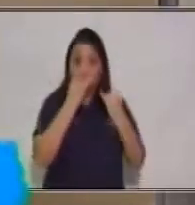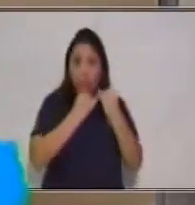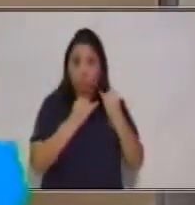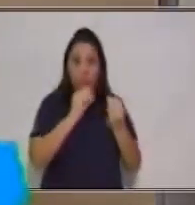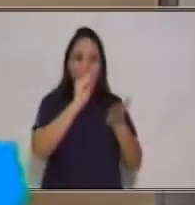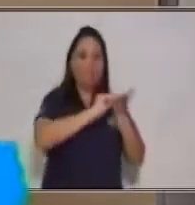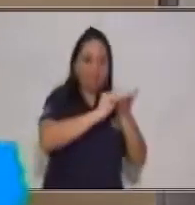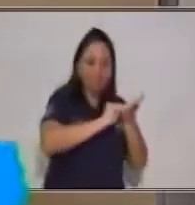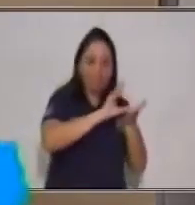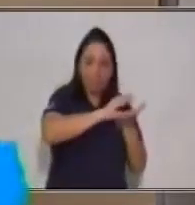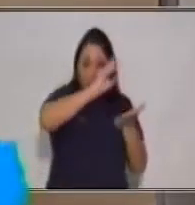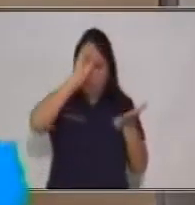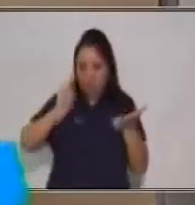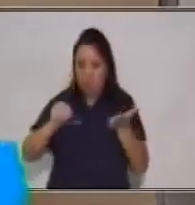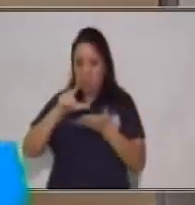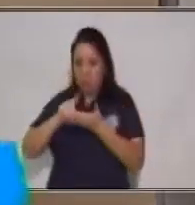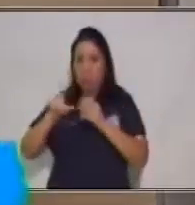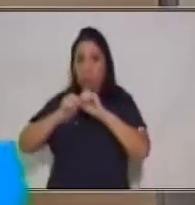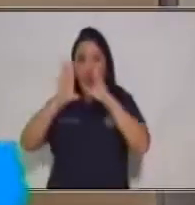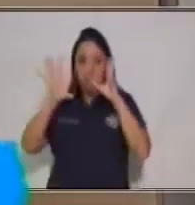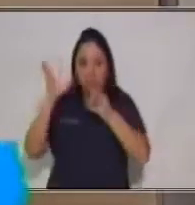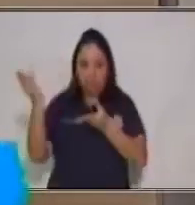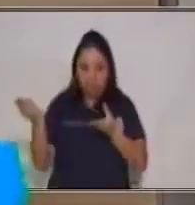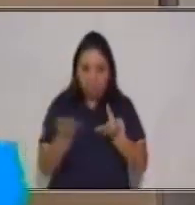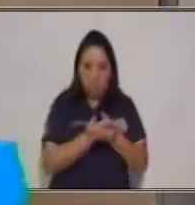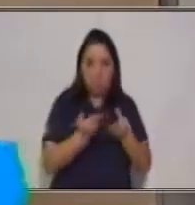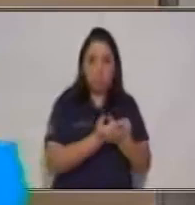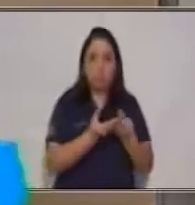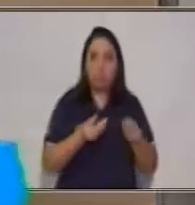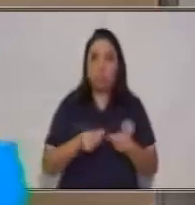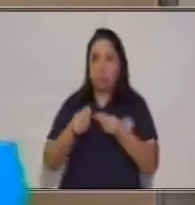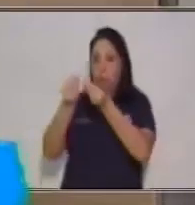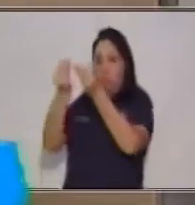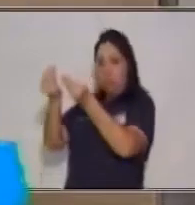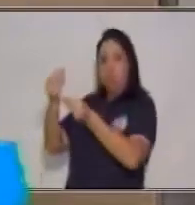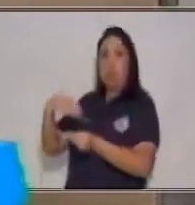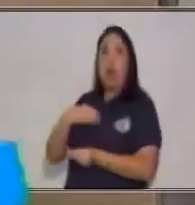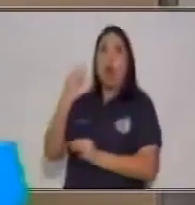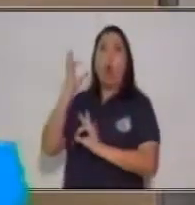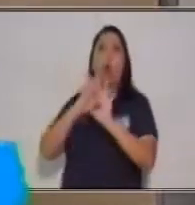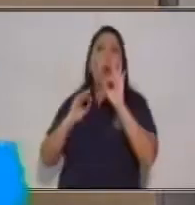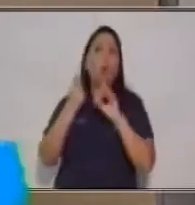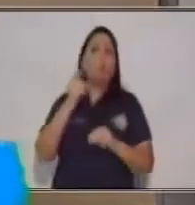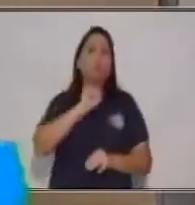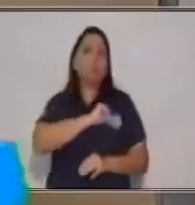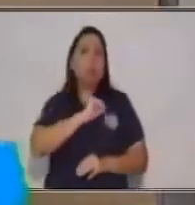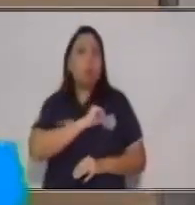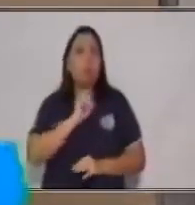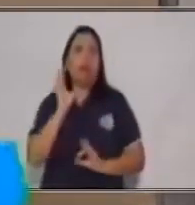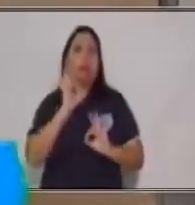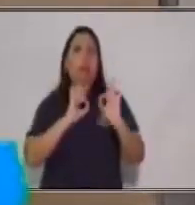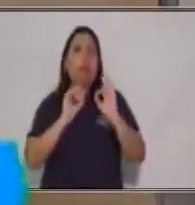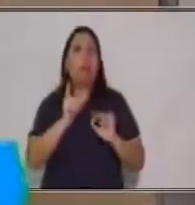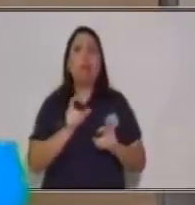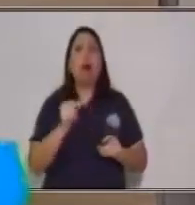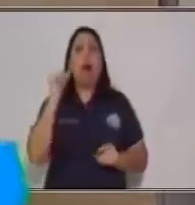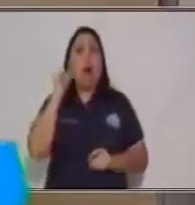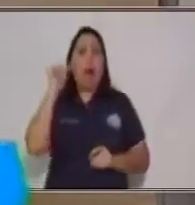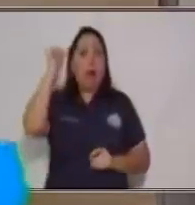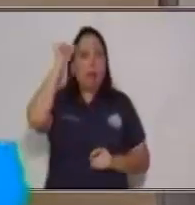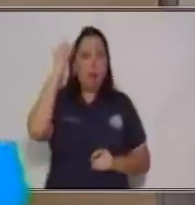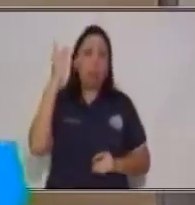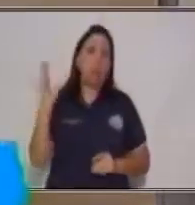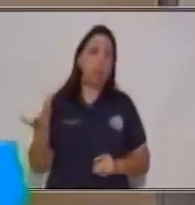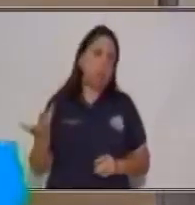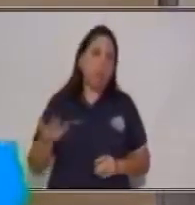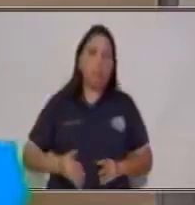en tu casa con algún adulto o algún otro compañero, lo podrás compartir también. Pero tienes que buscar los medios y